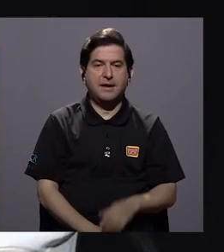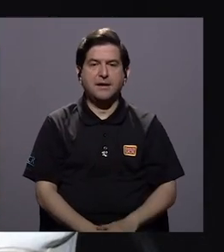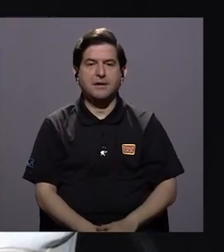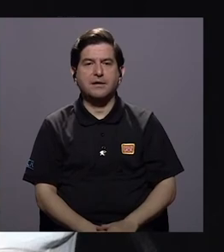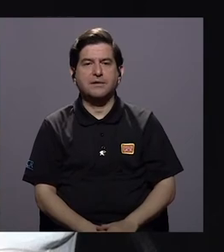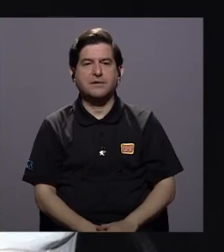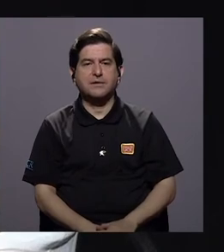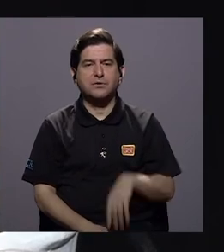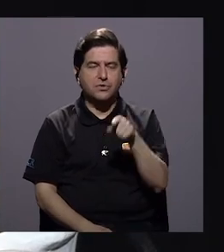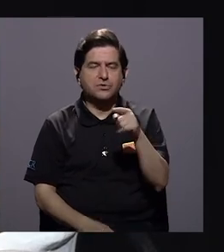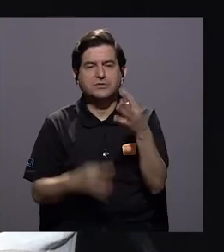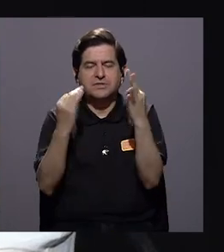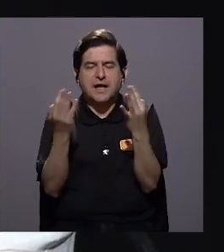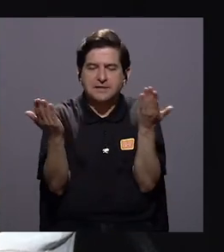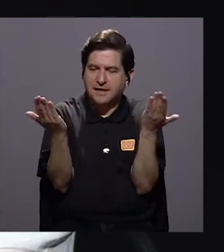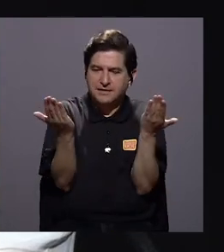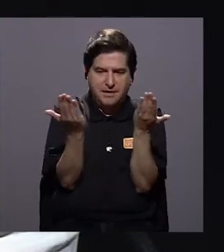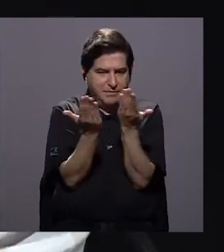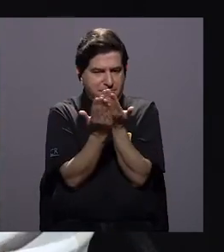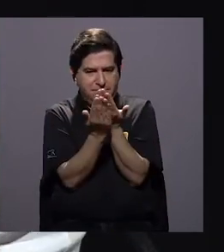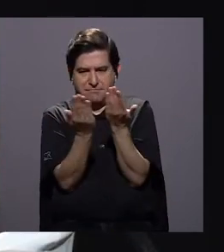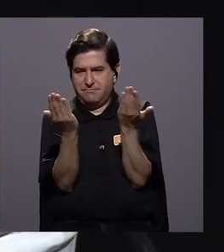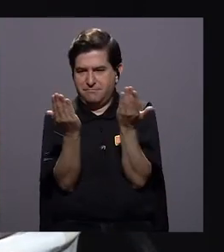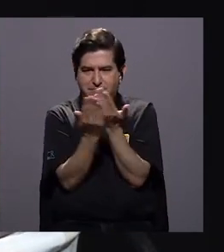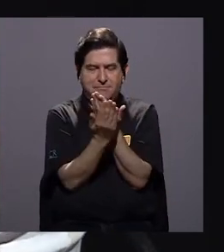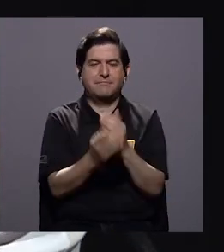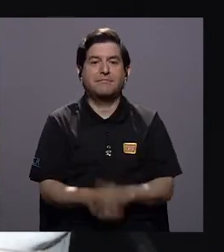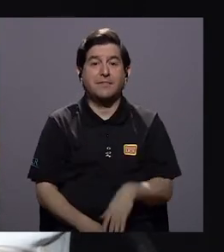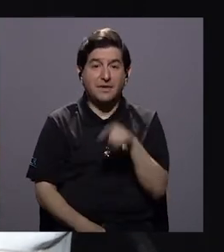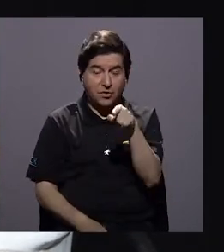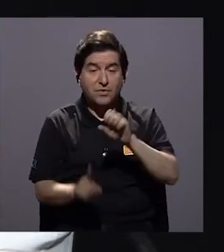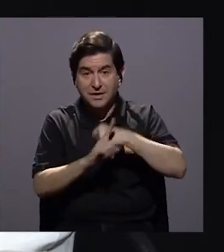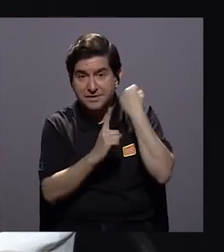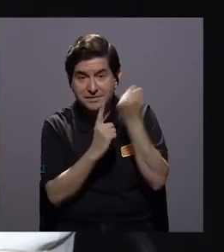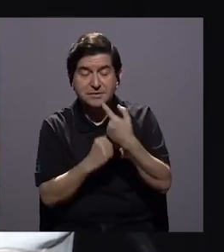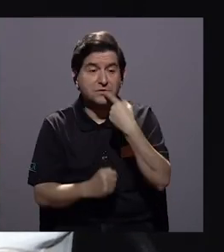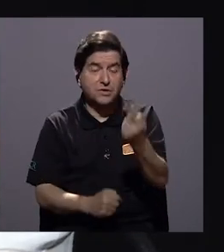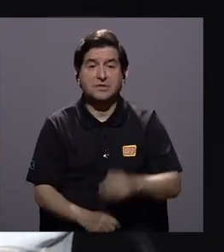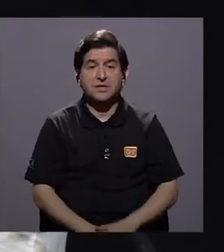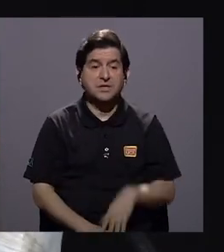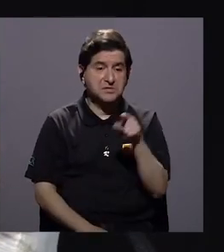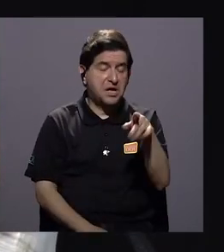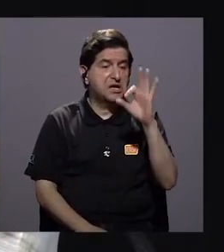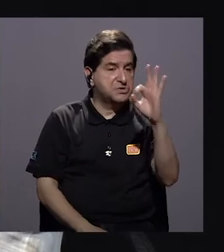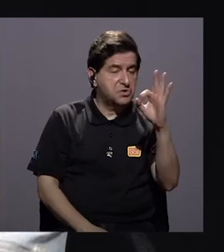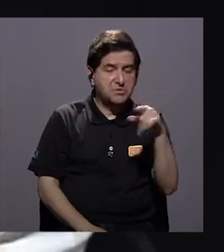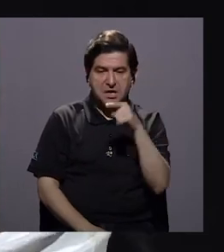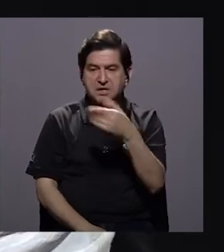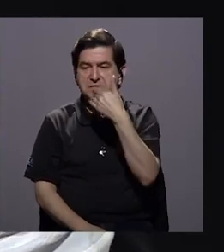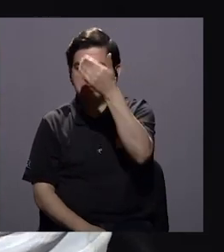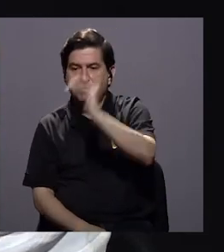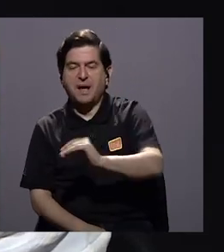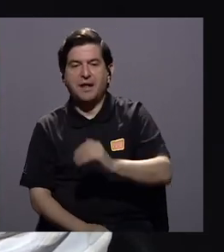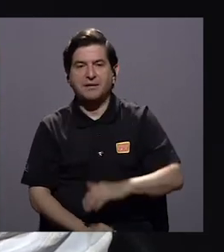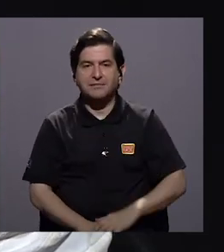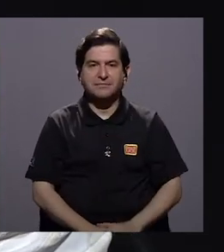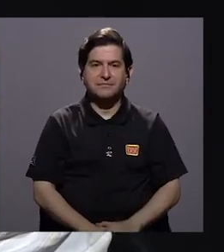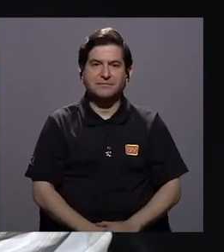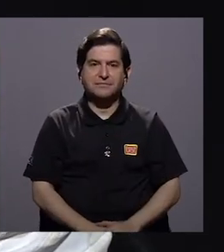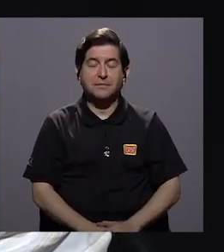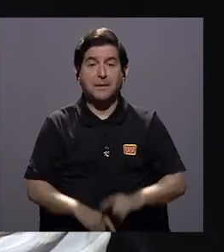un... Un transparencio. Sí. Y entonces con esa sombra dice, bueno, en esto están bien y en esto están mal.